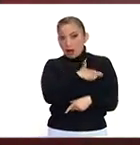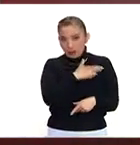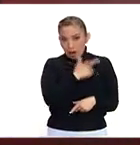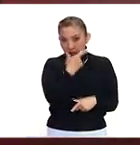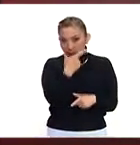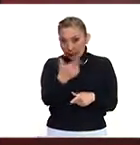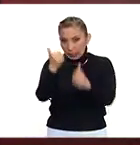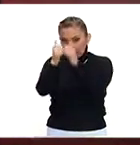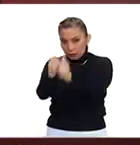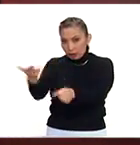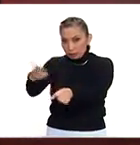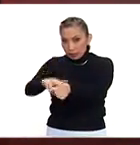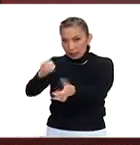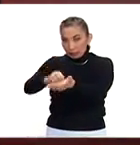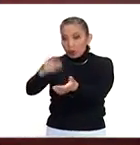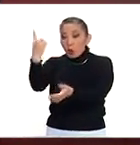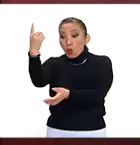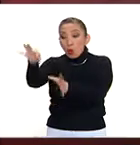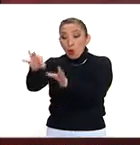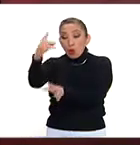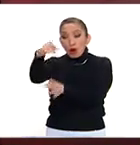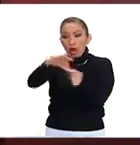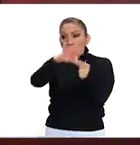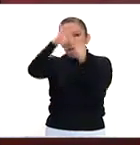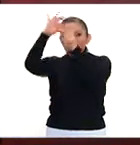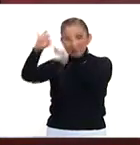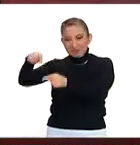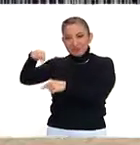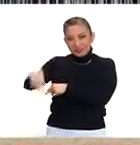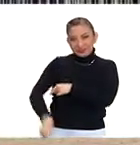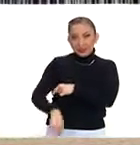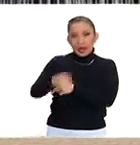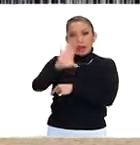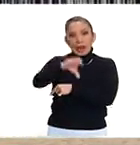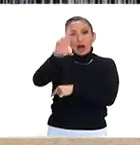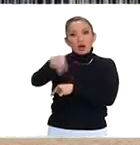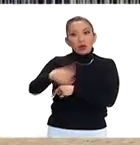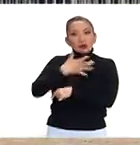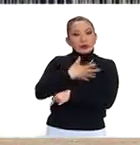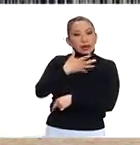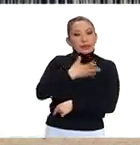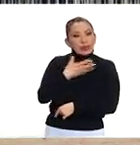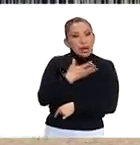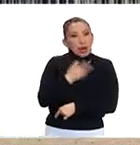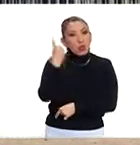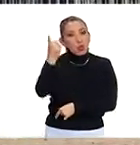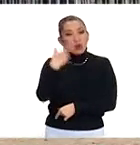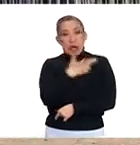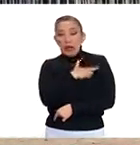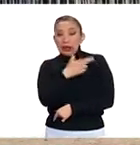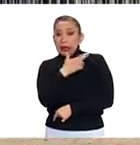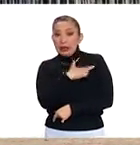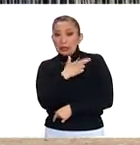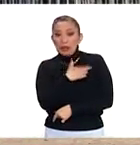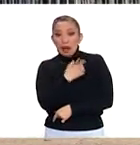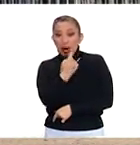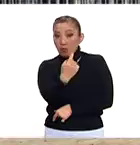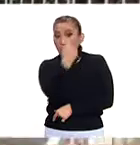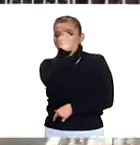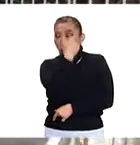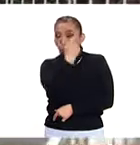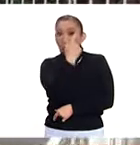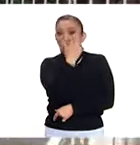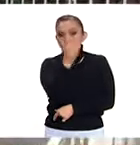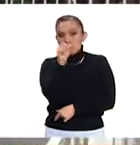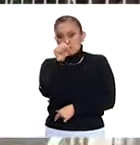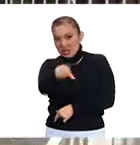siete que quedarían, uno de ellos, trasladado aquí en, a Cancún, se habla de que tiene, una lesión en, en el ojo, de